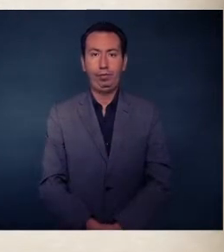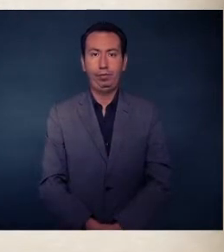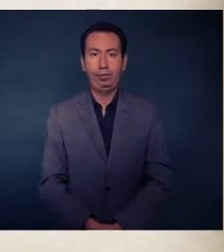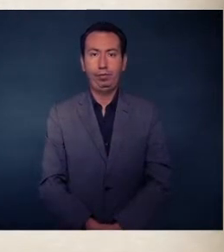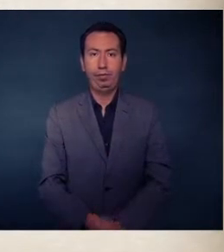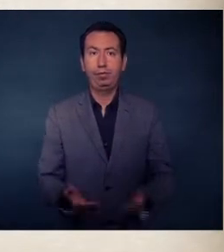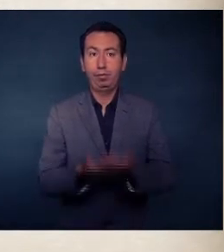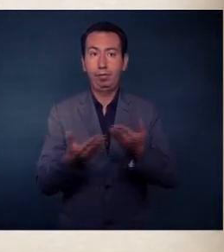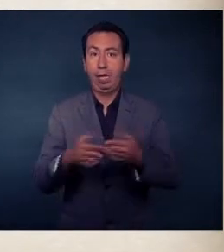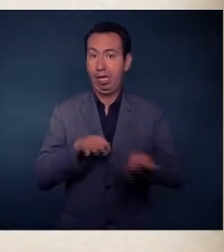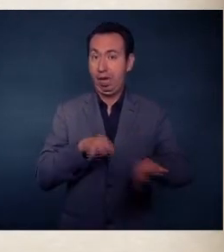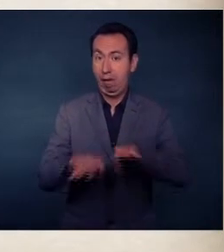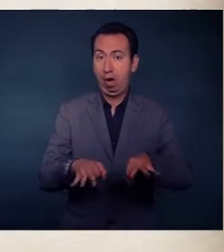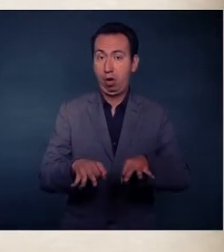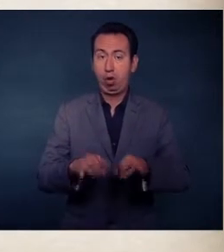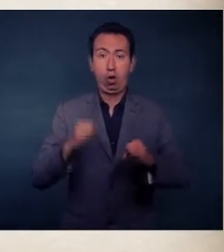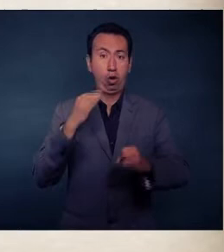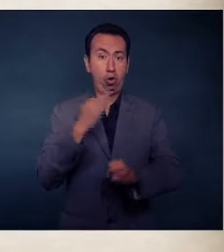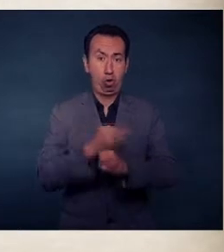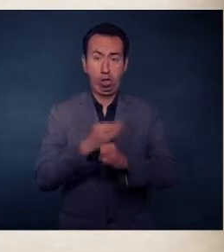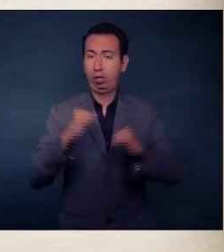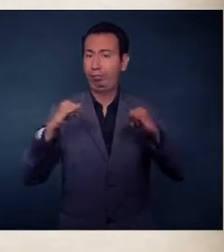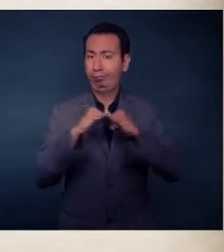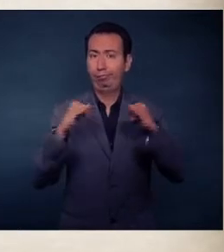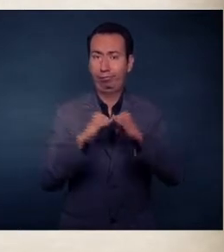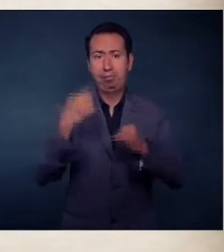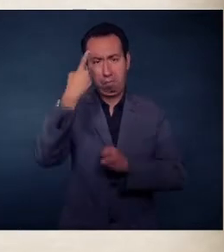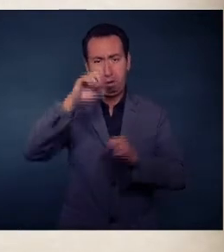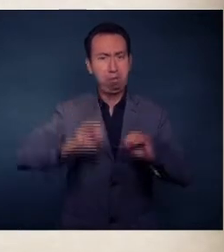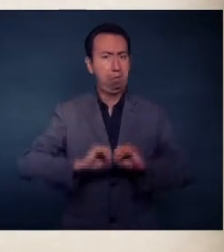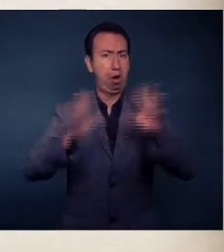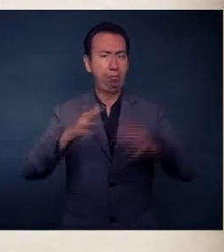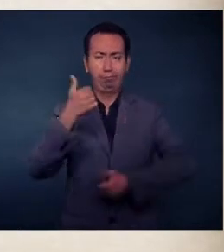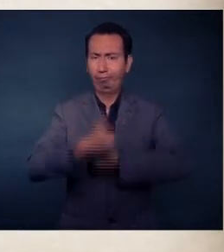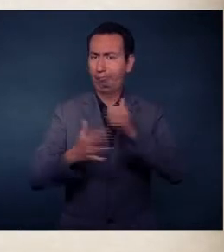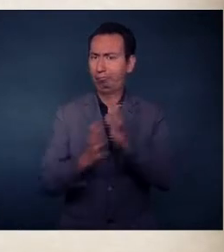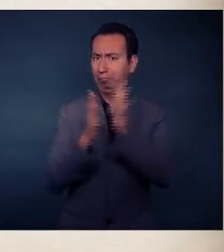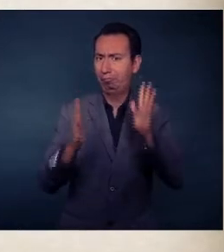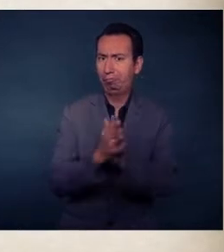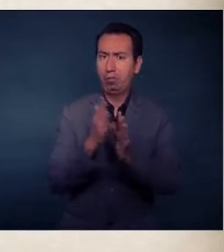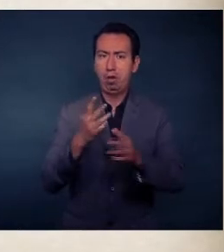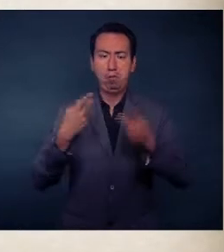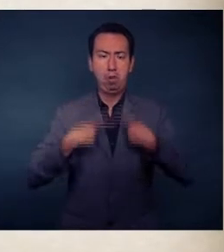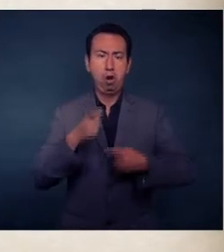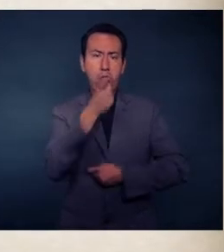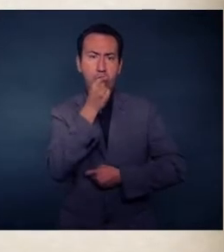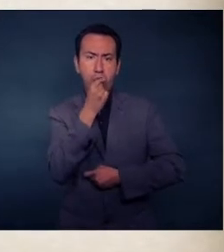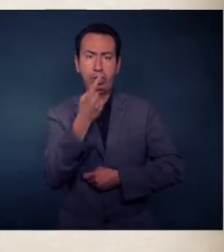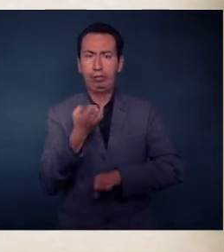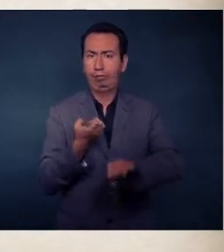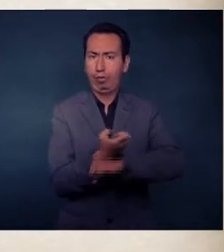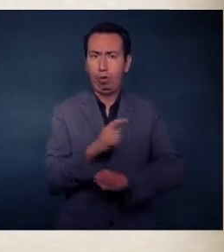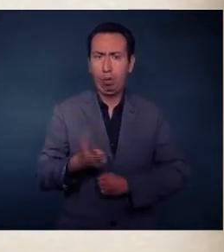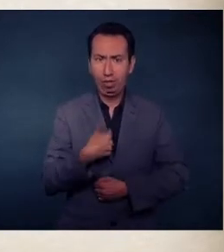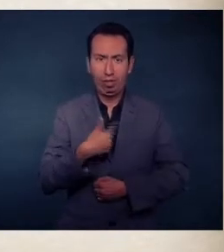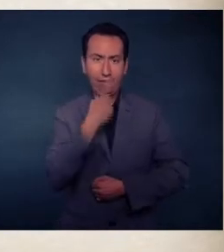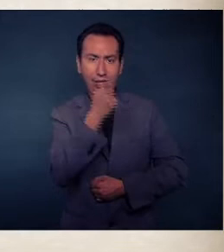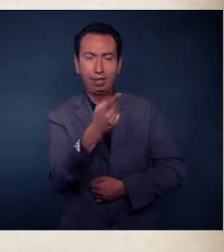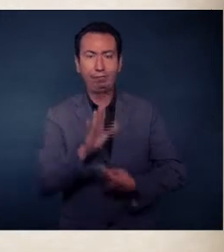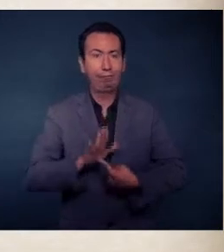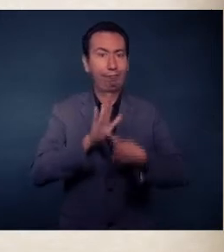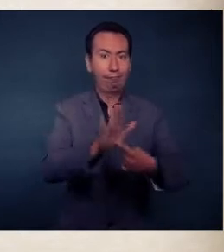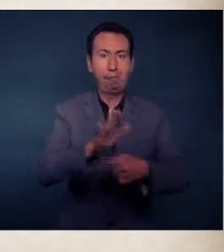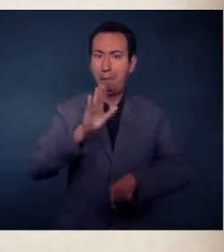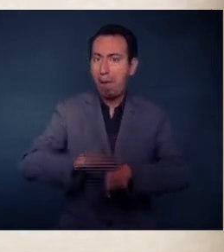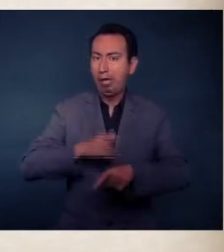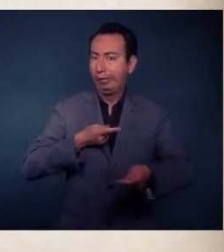Y este es el trabajo interinstitucional. Es un trabajo de todos, donde por supuesto han participado las fuerzas del Estado y es donde yo señalaba que a mayor